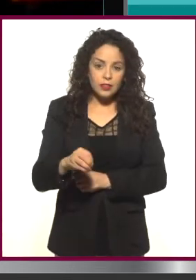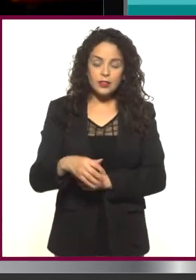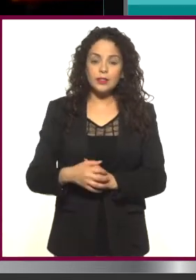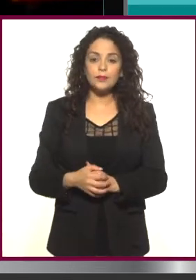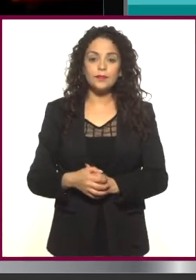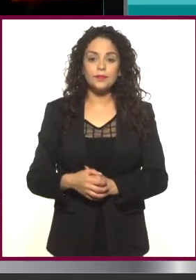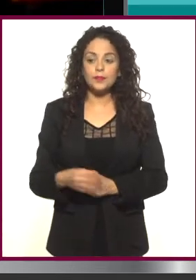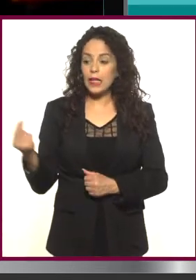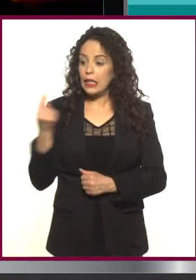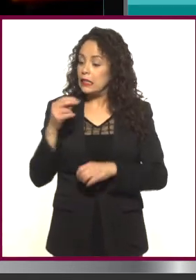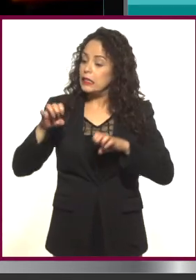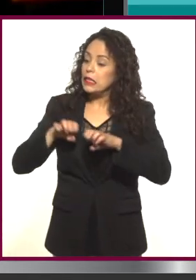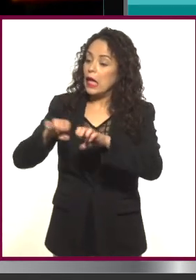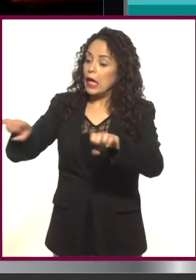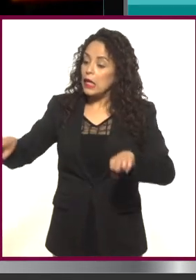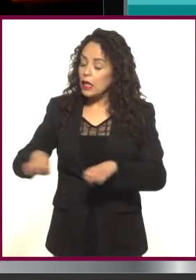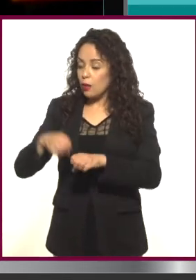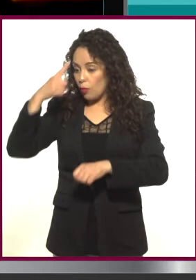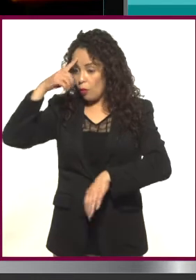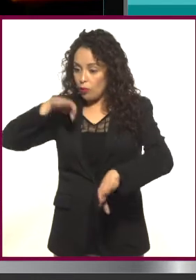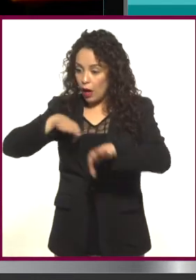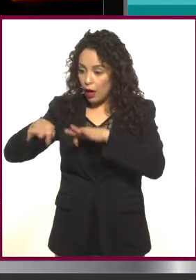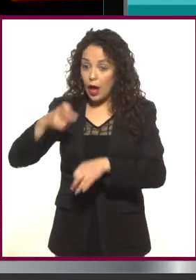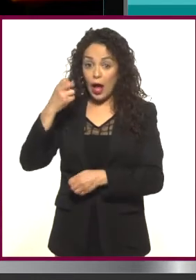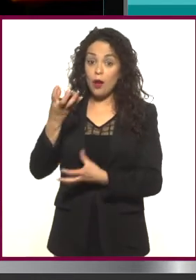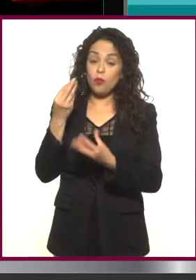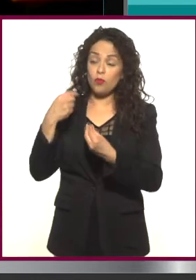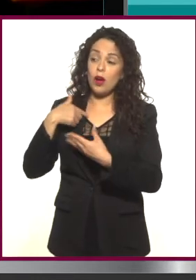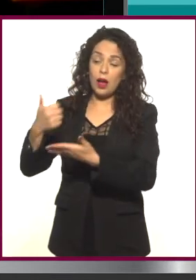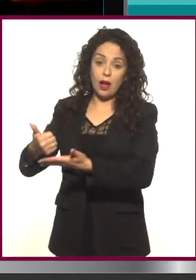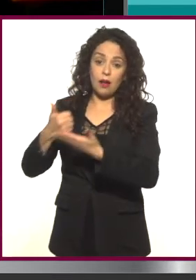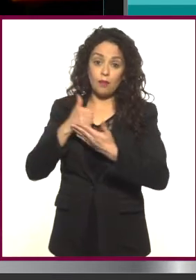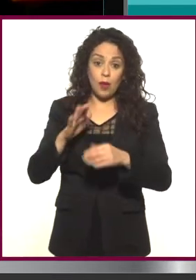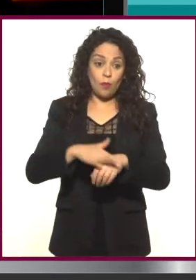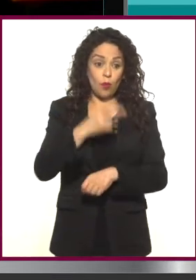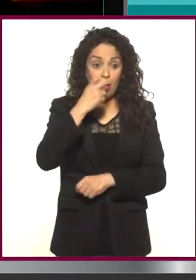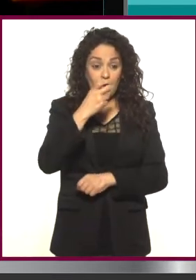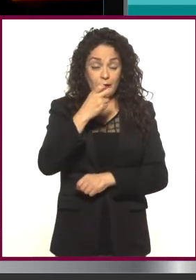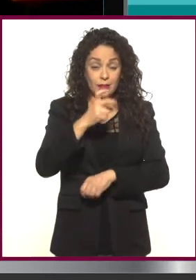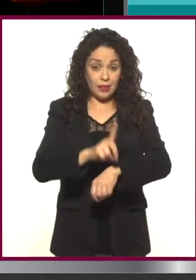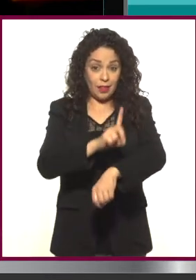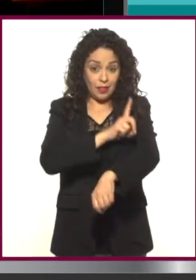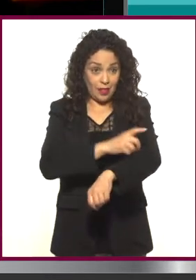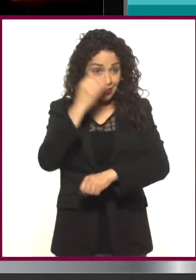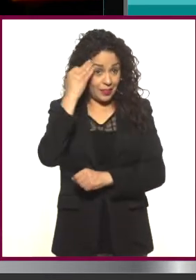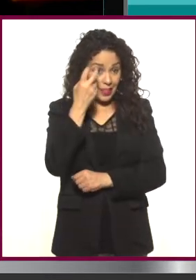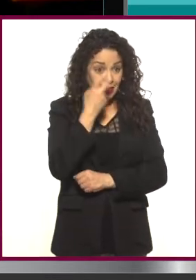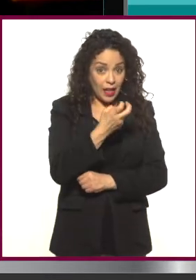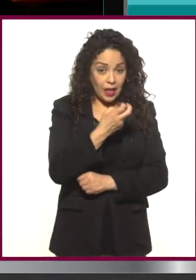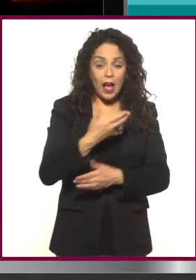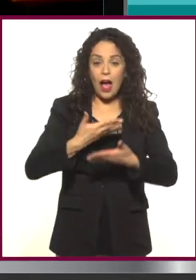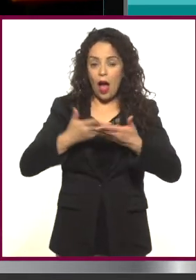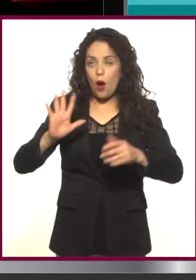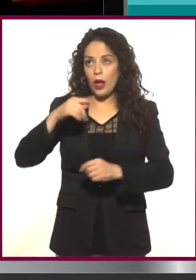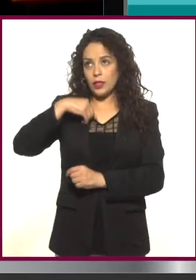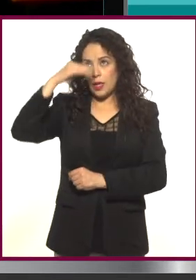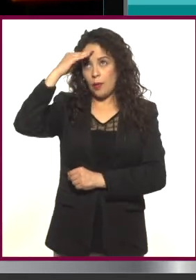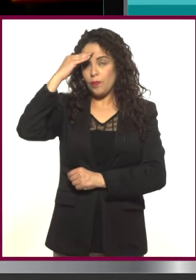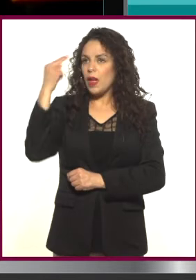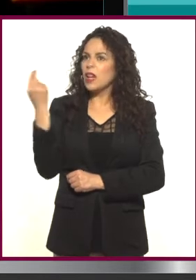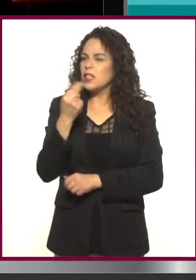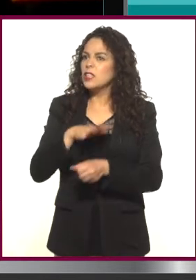mano, necesitaba un equipo, ¿no? Y eso me ha ayudado mucho porque desde ese entonces pienso, bueno, ¿qué necesito?